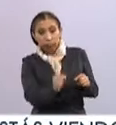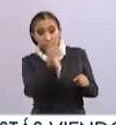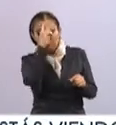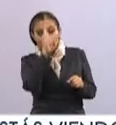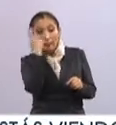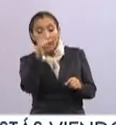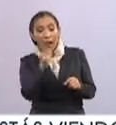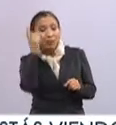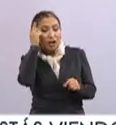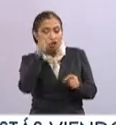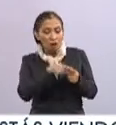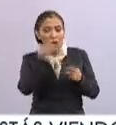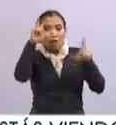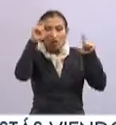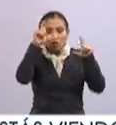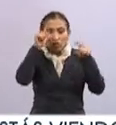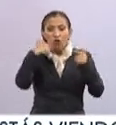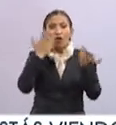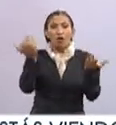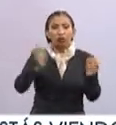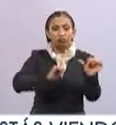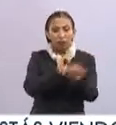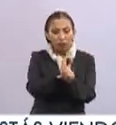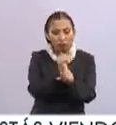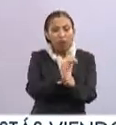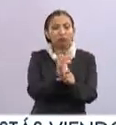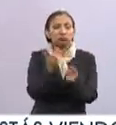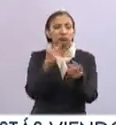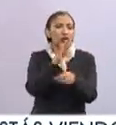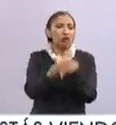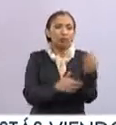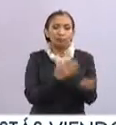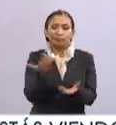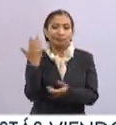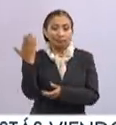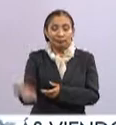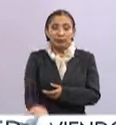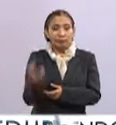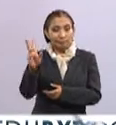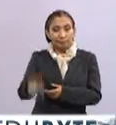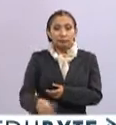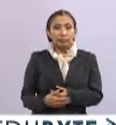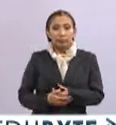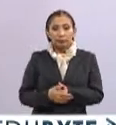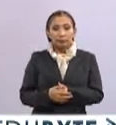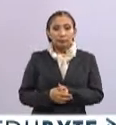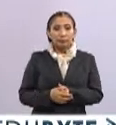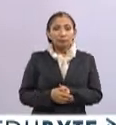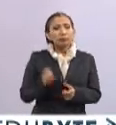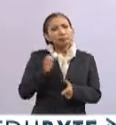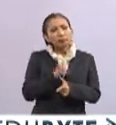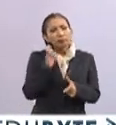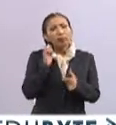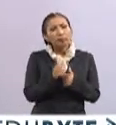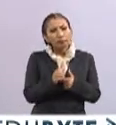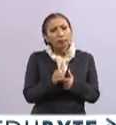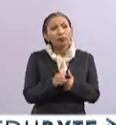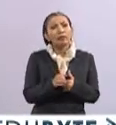México para la dirección, para la fotografía, para la actuación, para todo. Es una realidad. Entonces vamos